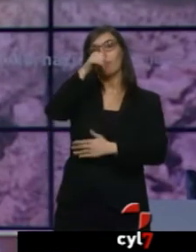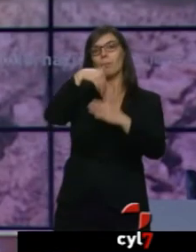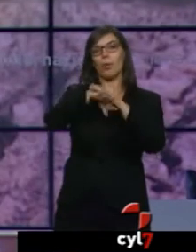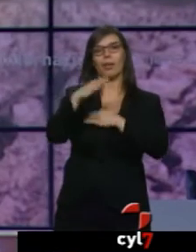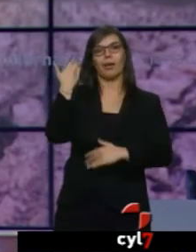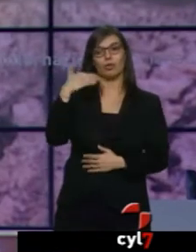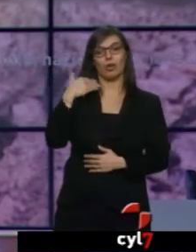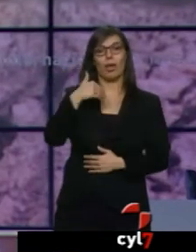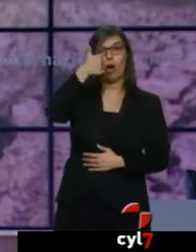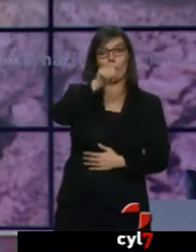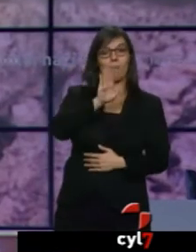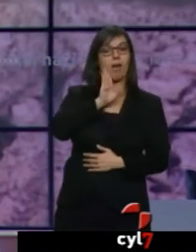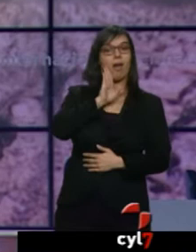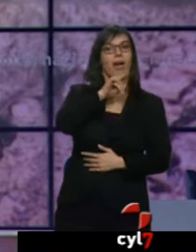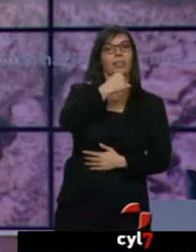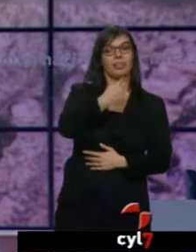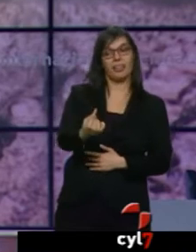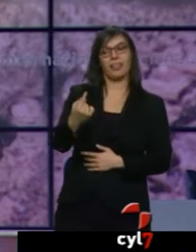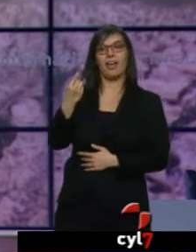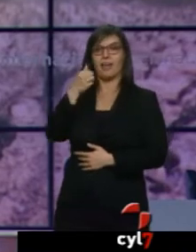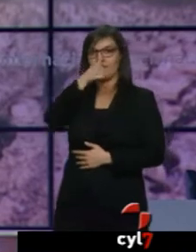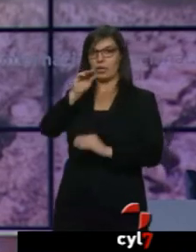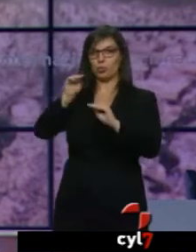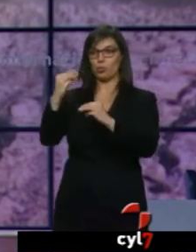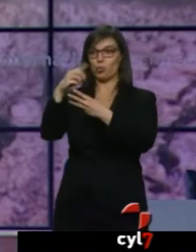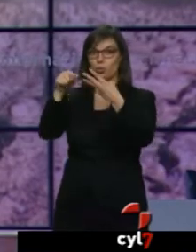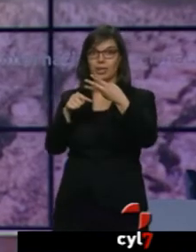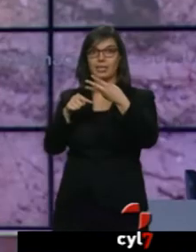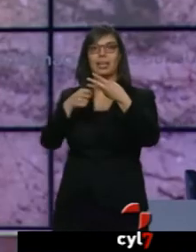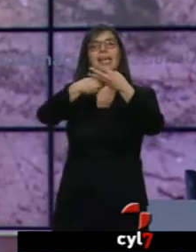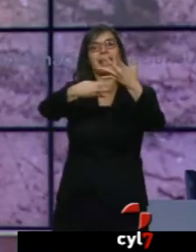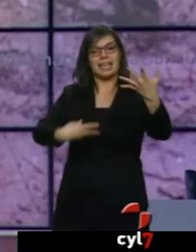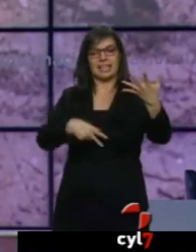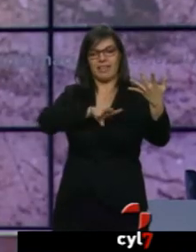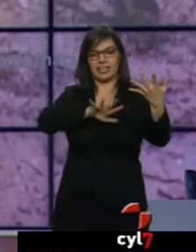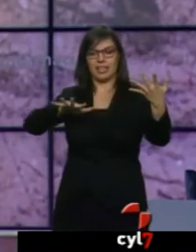ha situado a tres de sus vinos entre los 25 mejores de su prestigiosa lista.